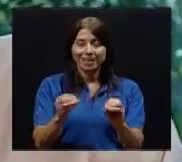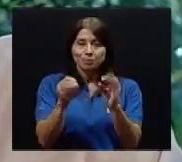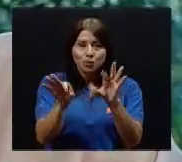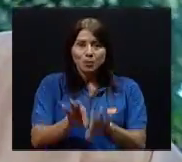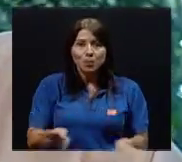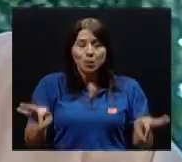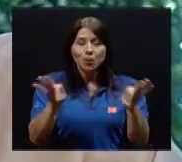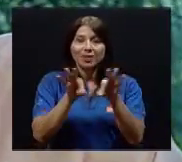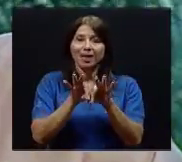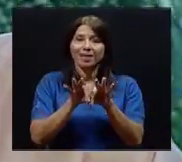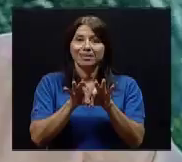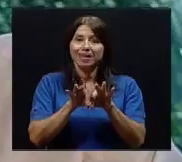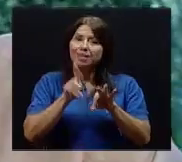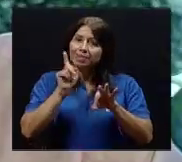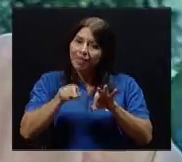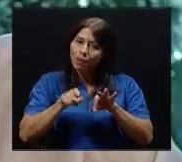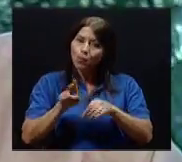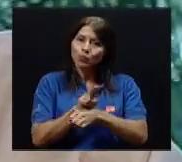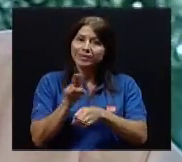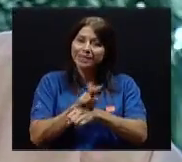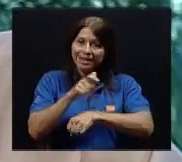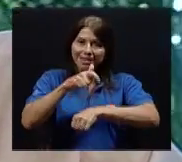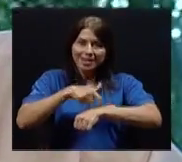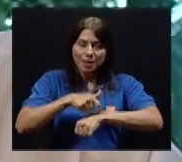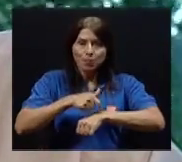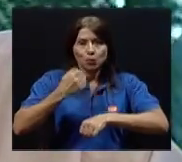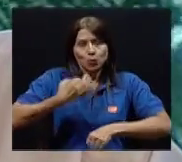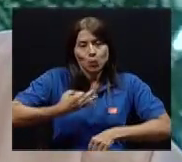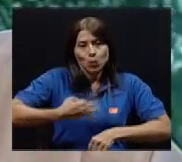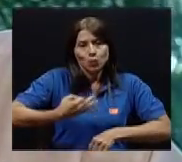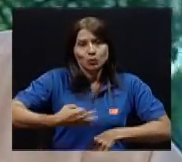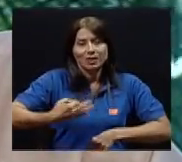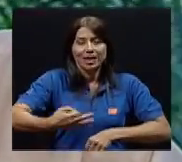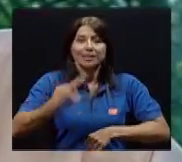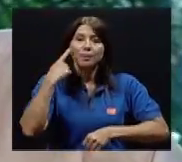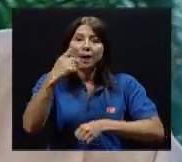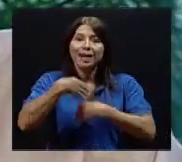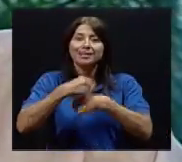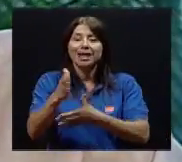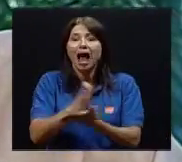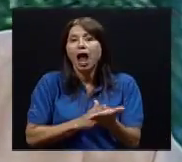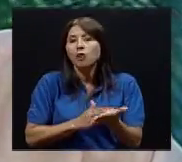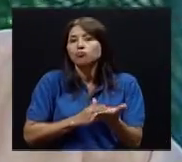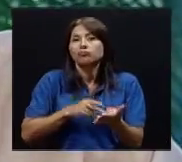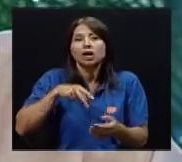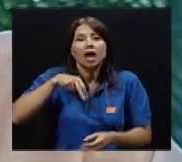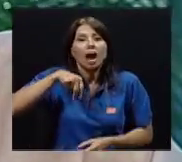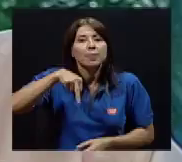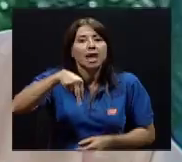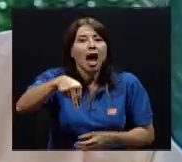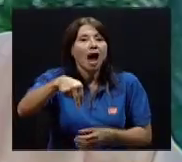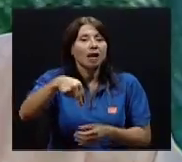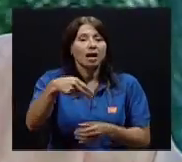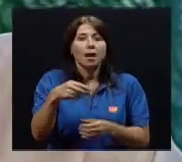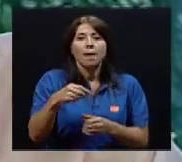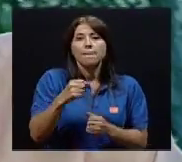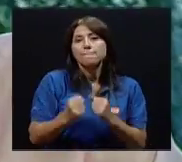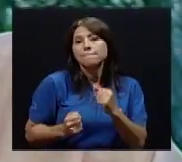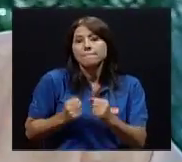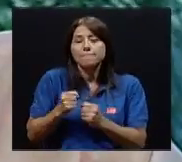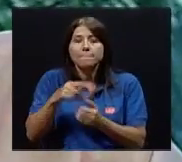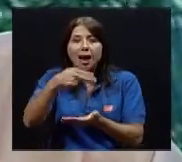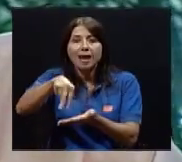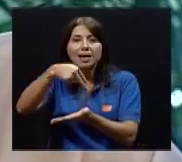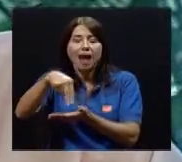un tiempo en mi vida, todos los días, para hacer alguna cosa. Sea caminar, sea bailar, para los padres, para los